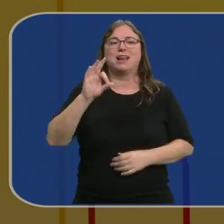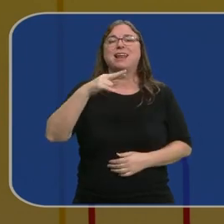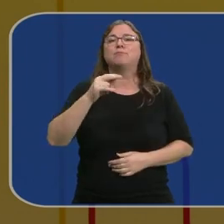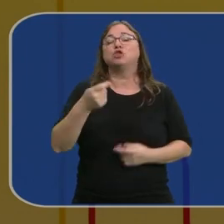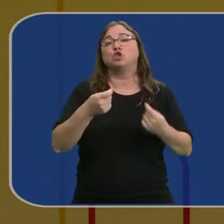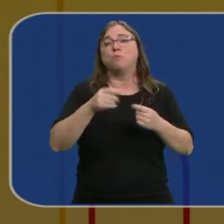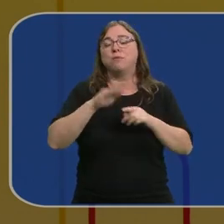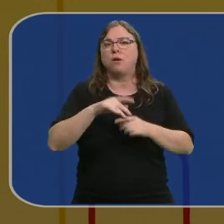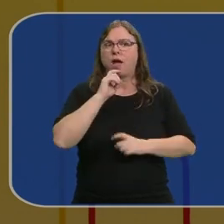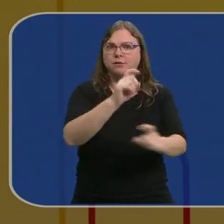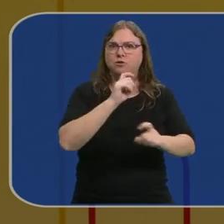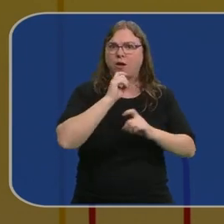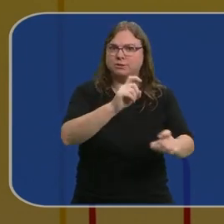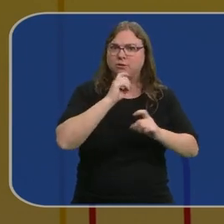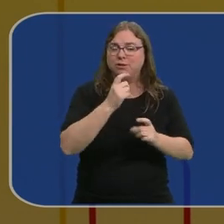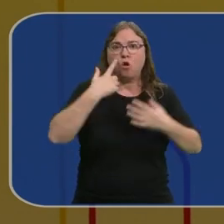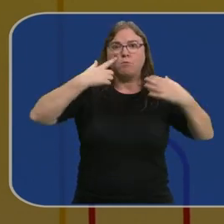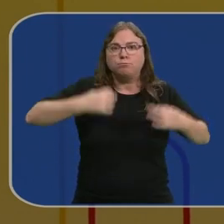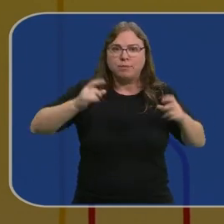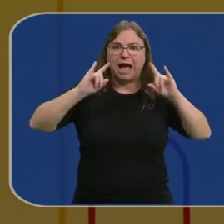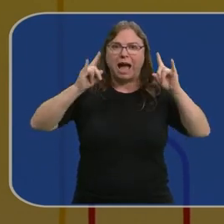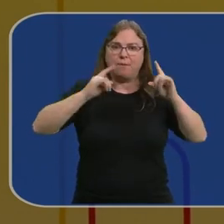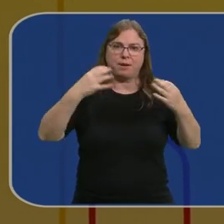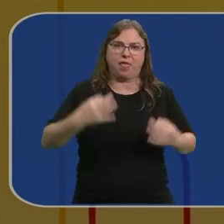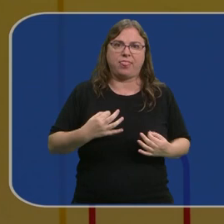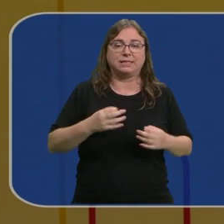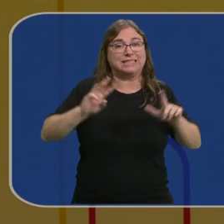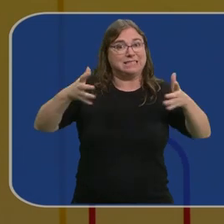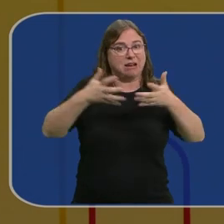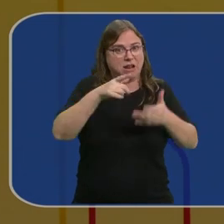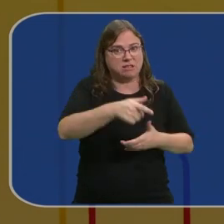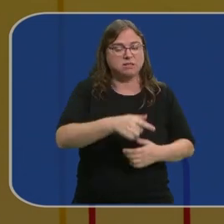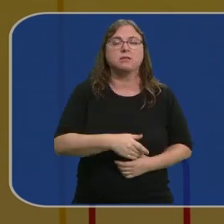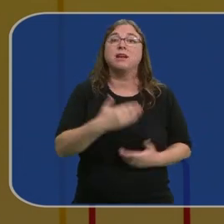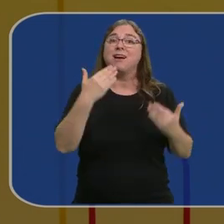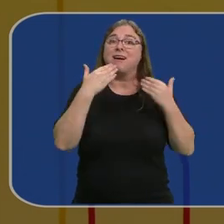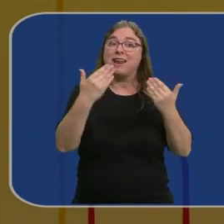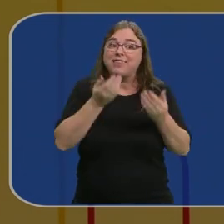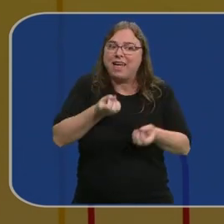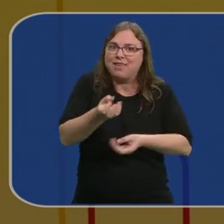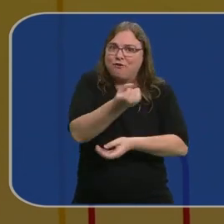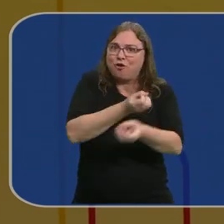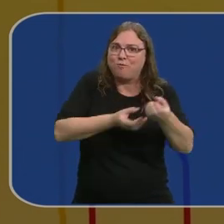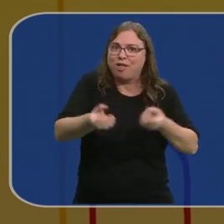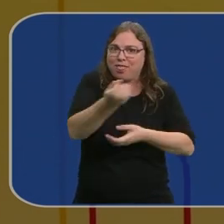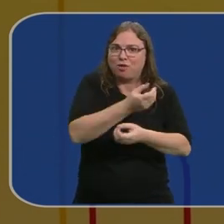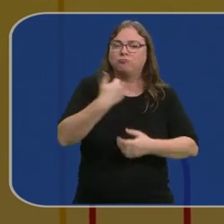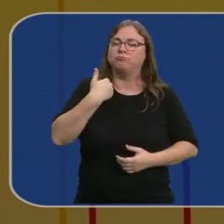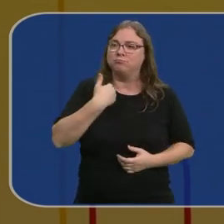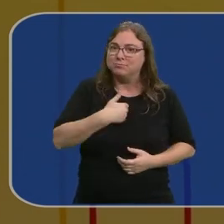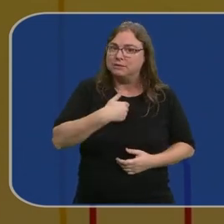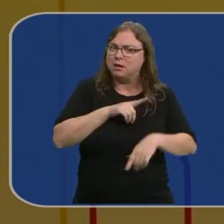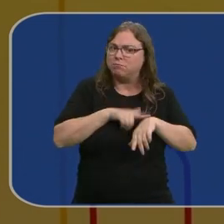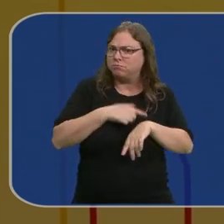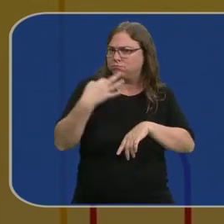más de 30 alertas sobre ciberamenazas. Podemos confirmar que gracias a la información que se ha compartido